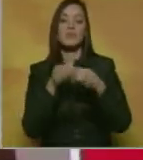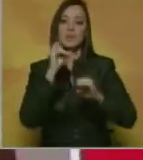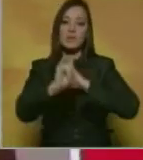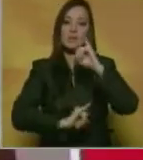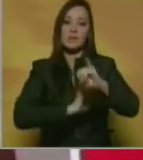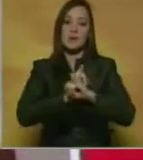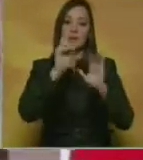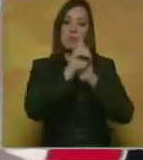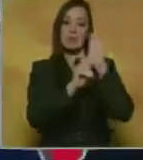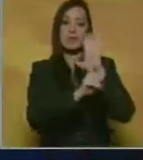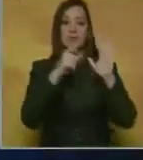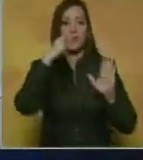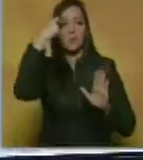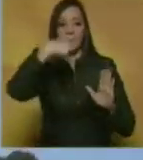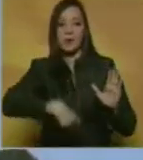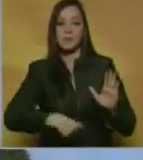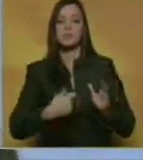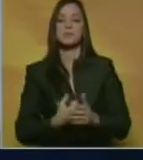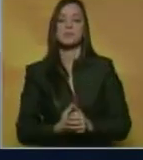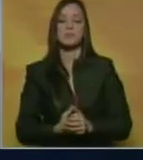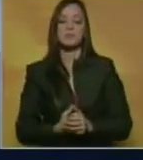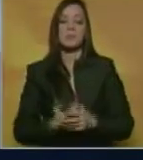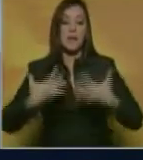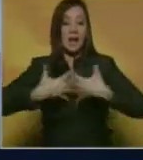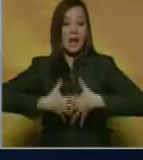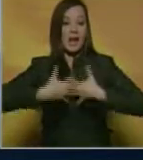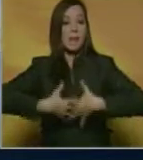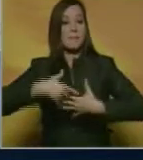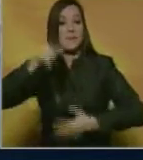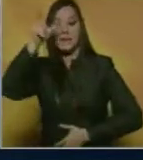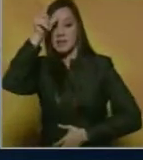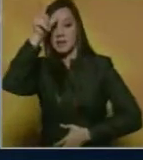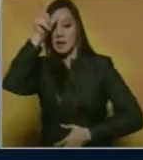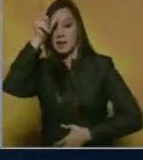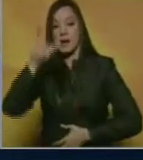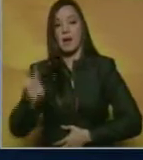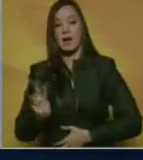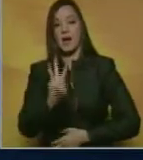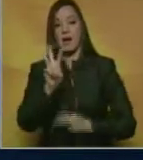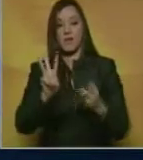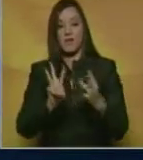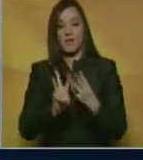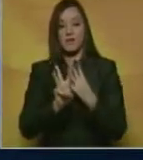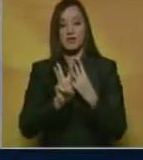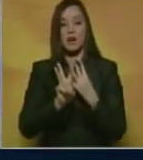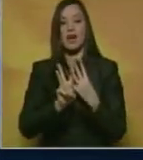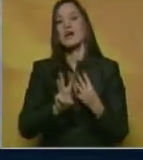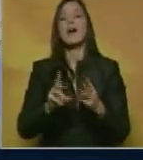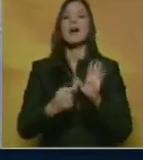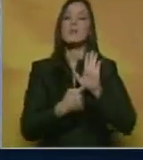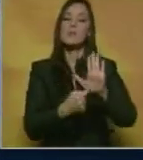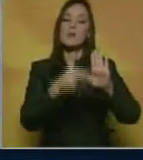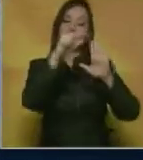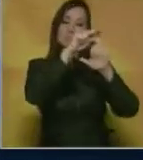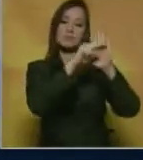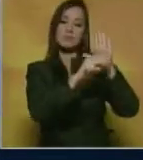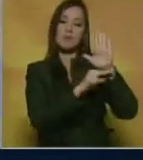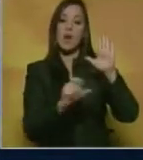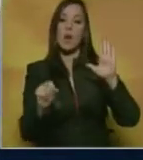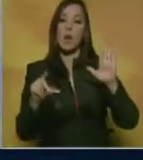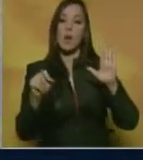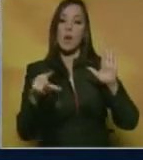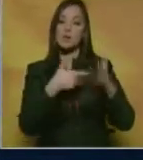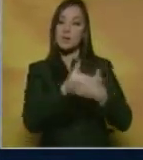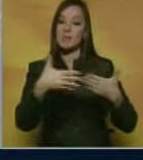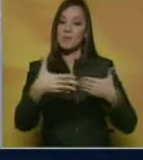Derechos Humanos. La empresa alemana Volkswagen anunció que publicará una lista de al menos 11 millones de